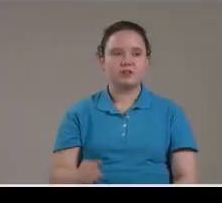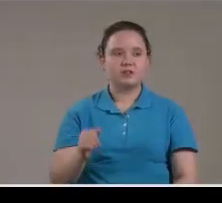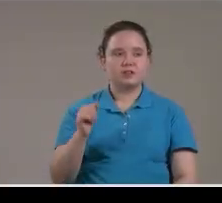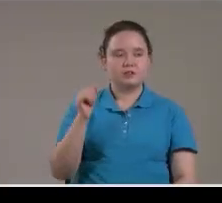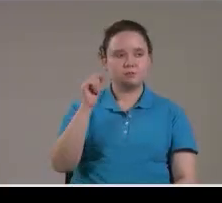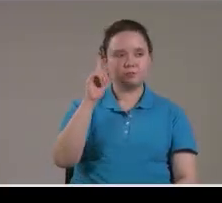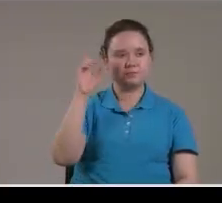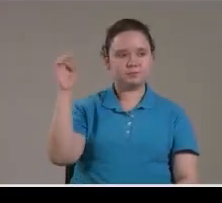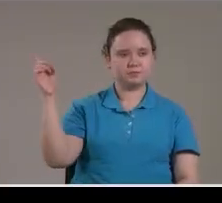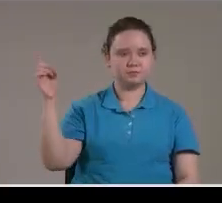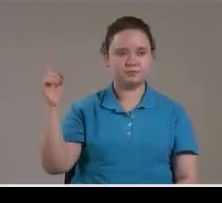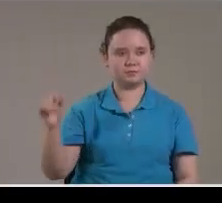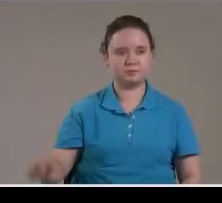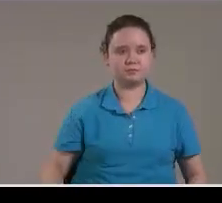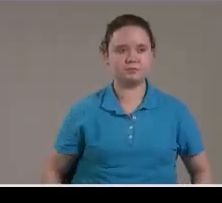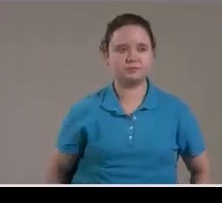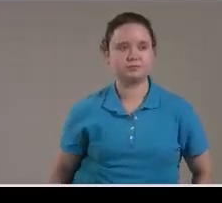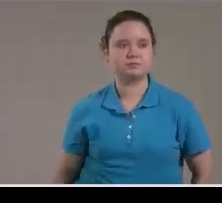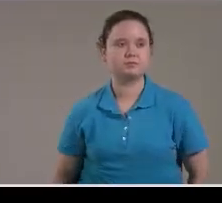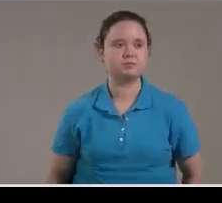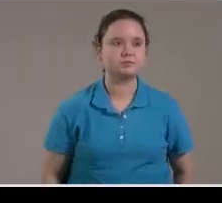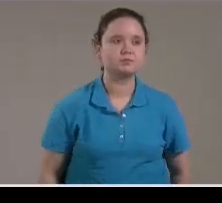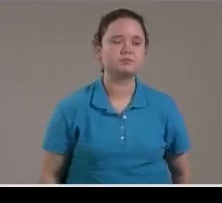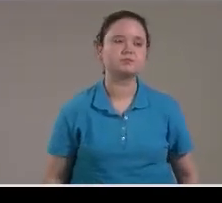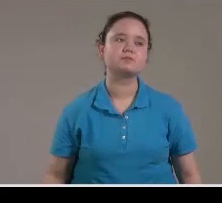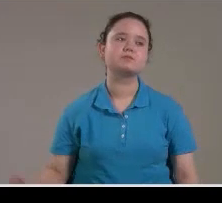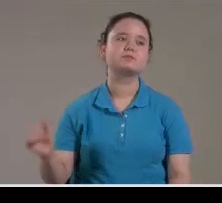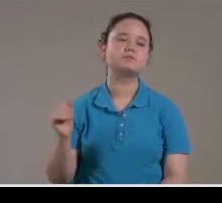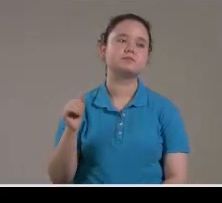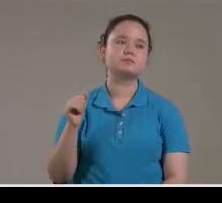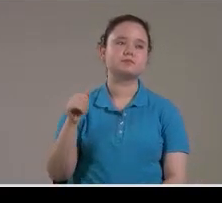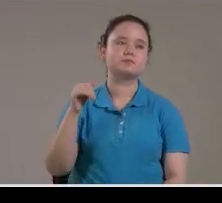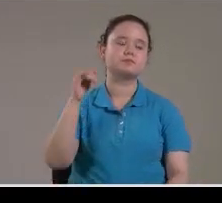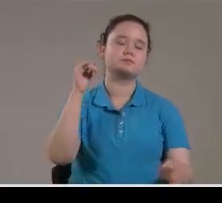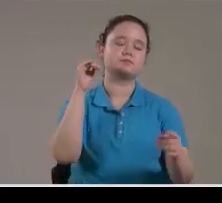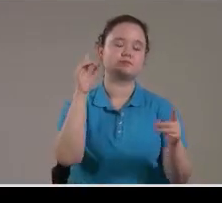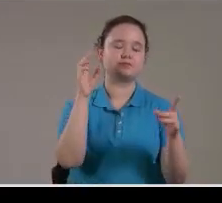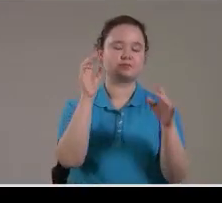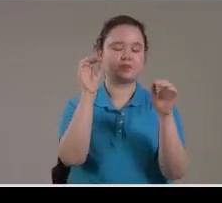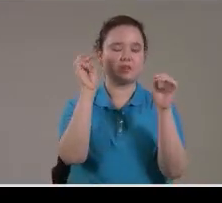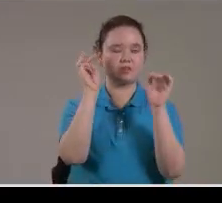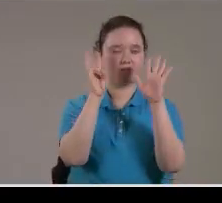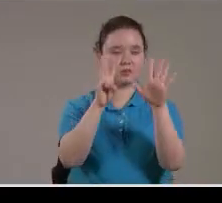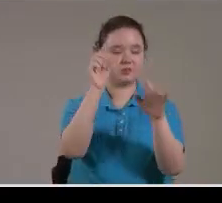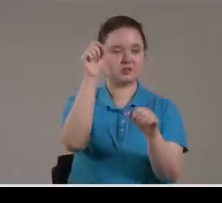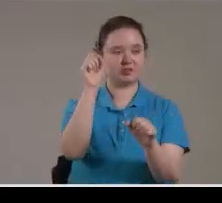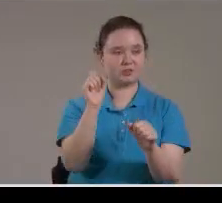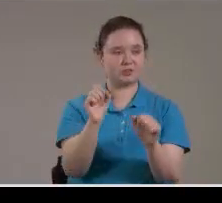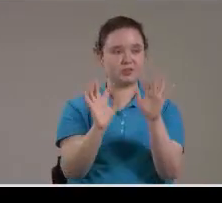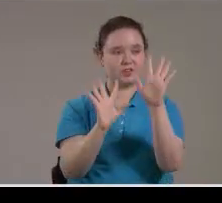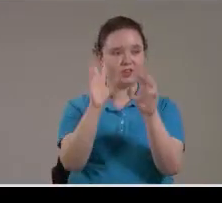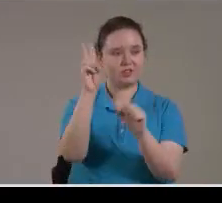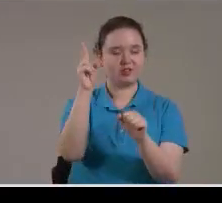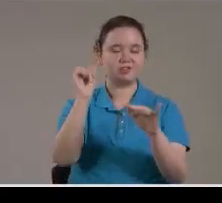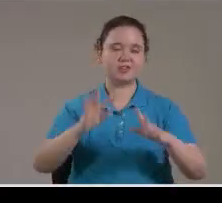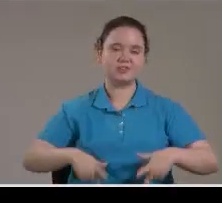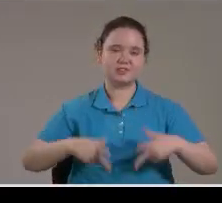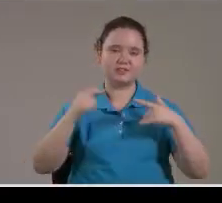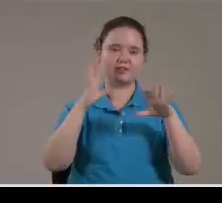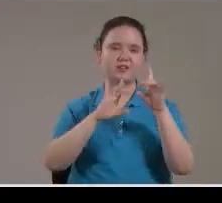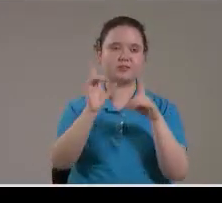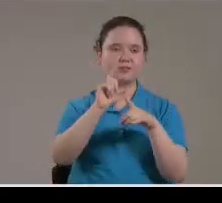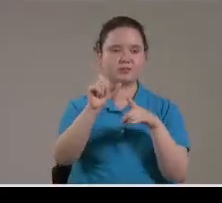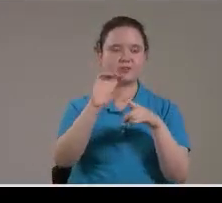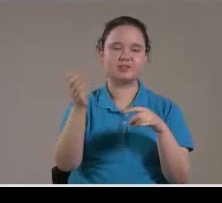un espacio Aquí empieza este Y aquí empieza este En el ocho doce Están sucediendo Algunas cosas Que a